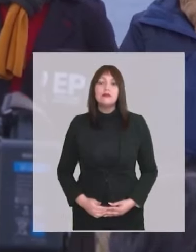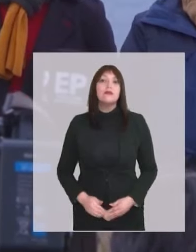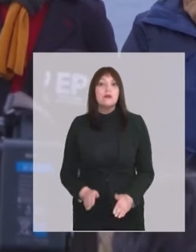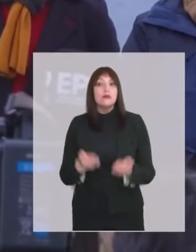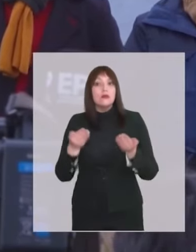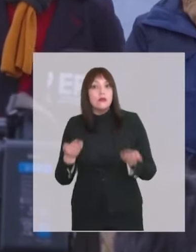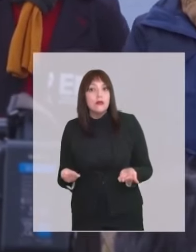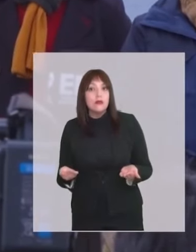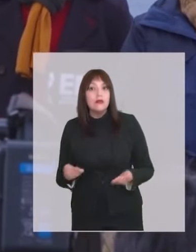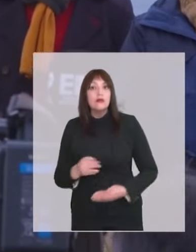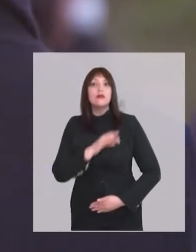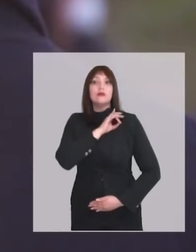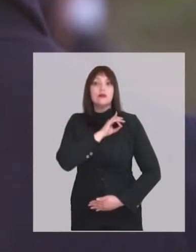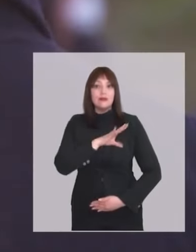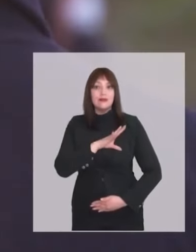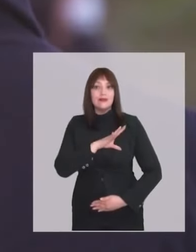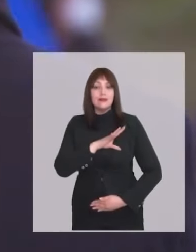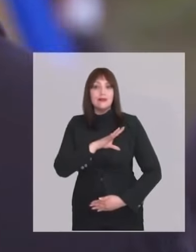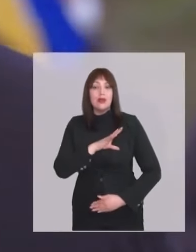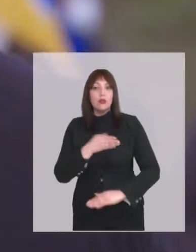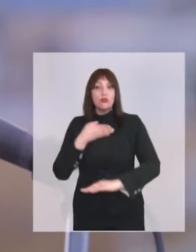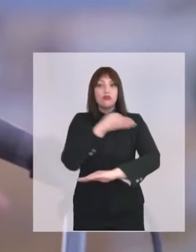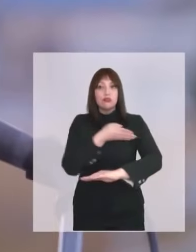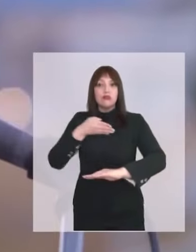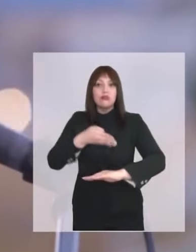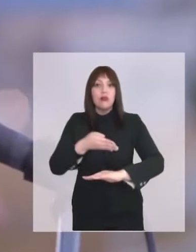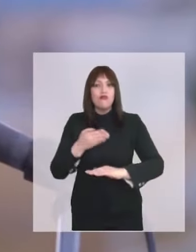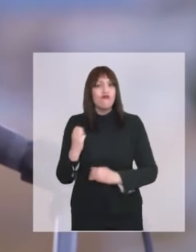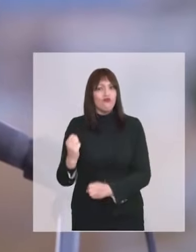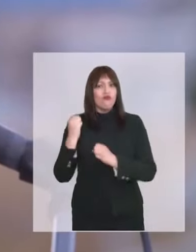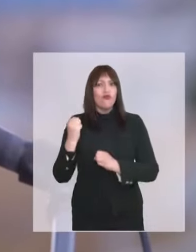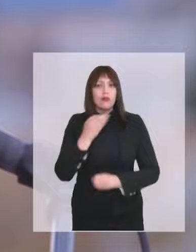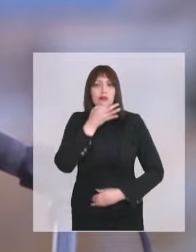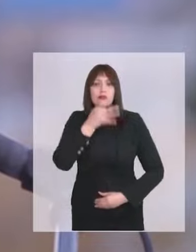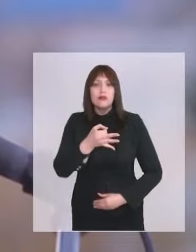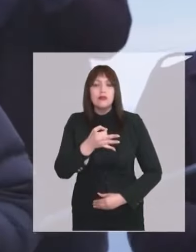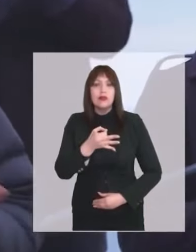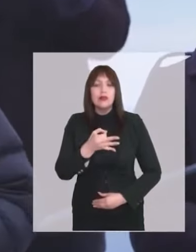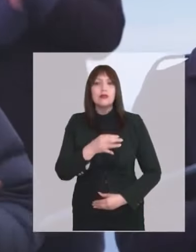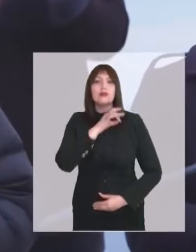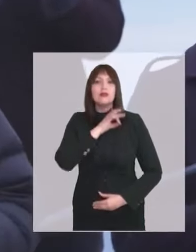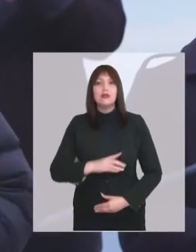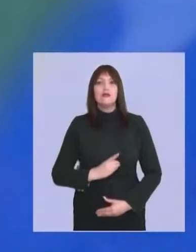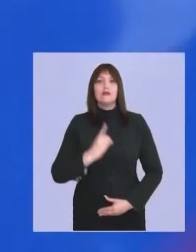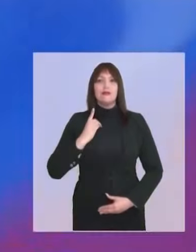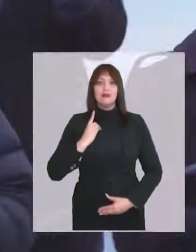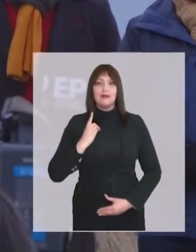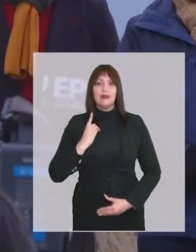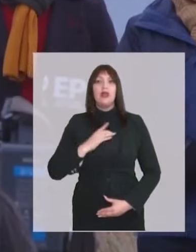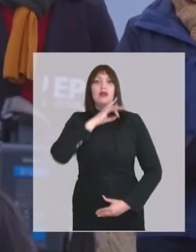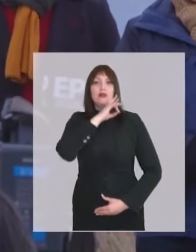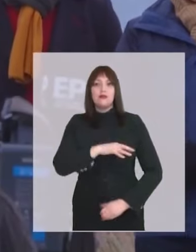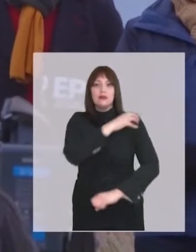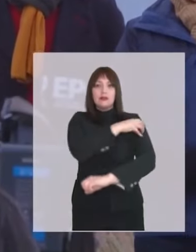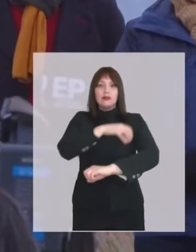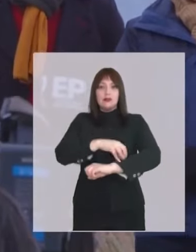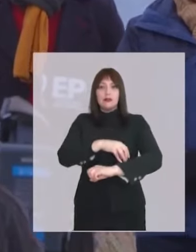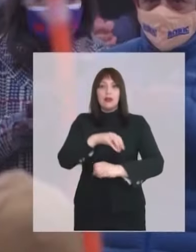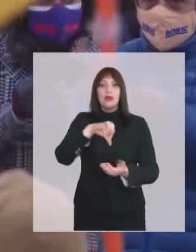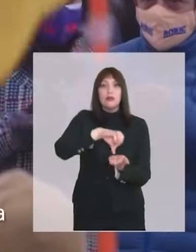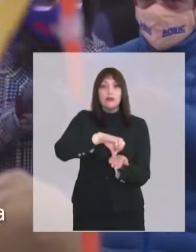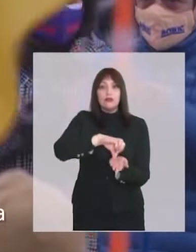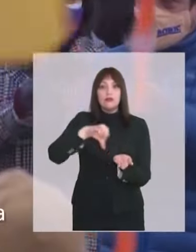Es hora de que Chile vaya a sus regiones, de decir fuerte que no hay un Chile de dignidad sin las regiones, que tenemos que descentralizar.